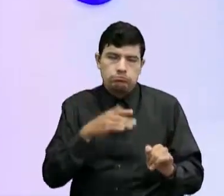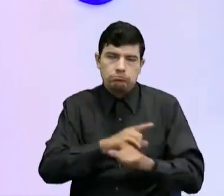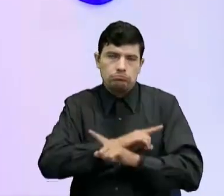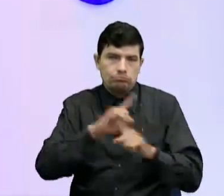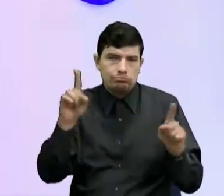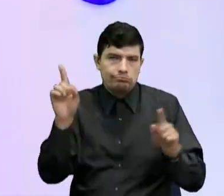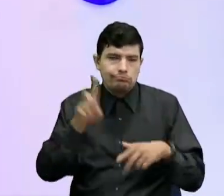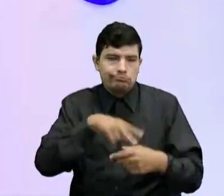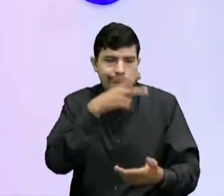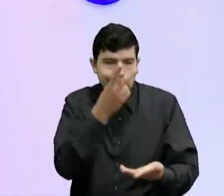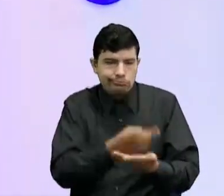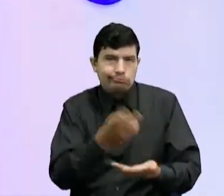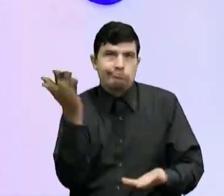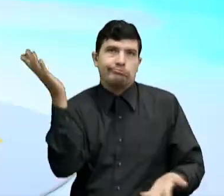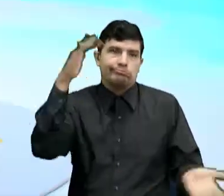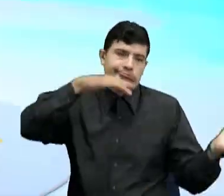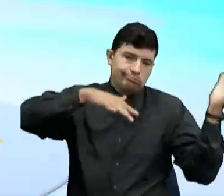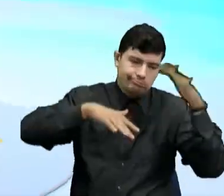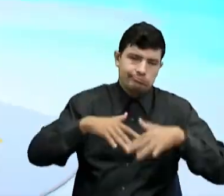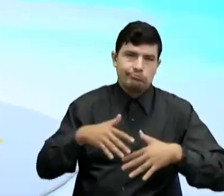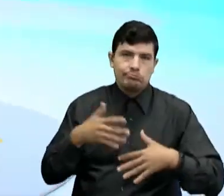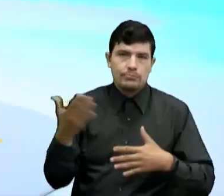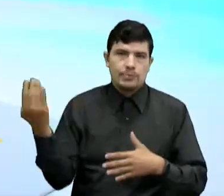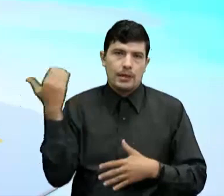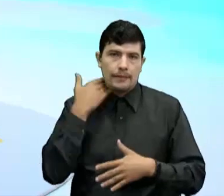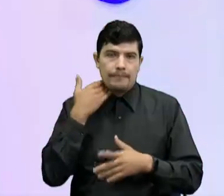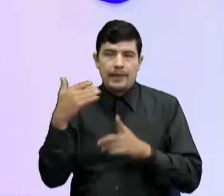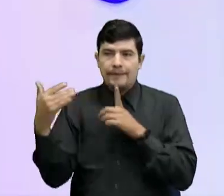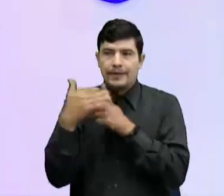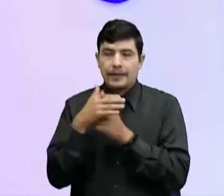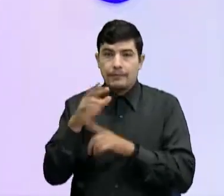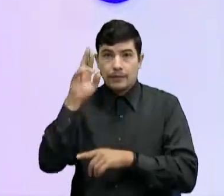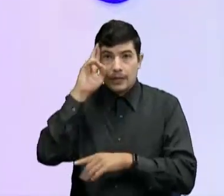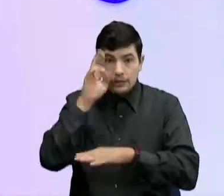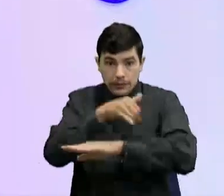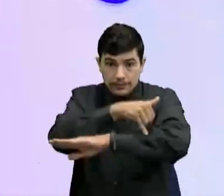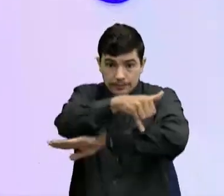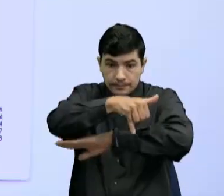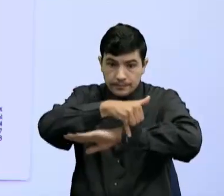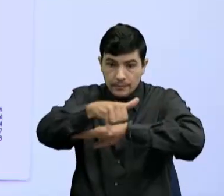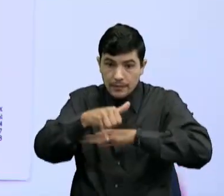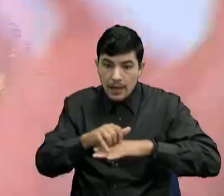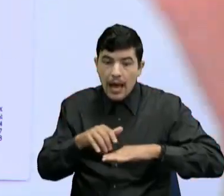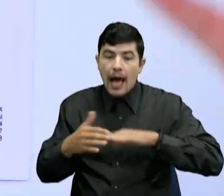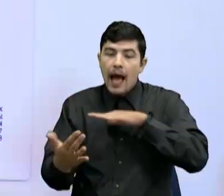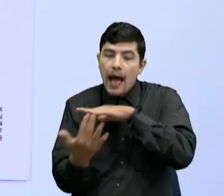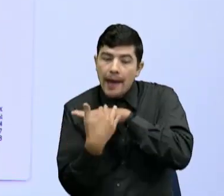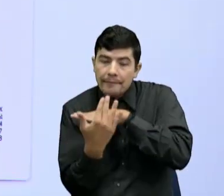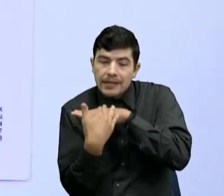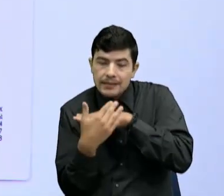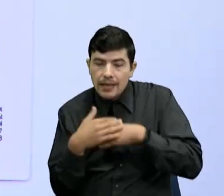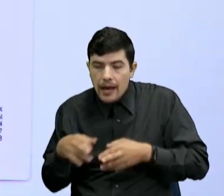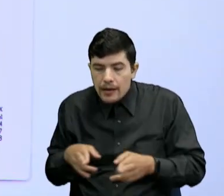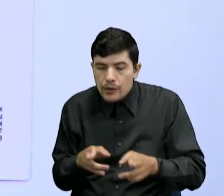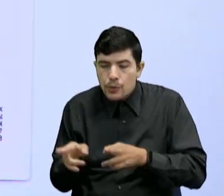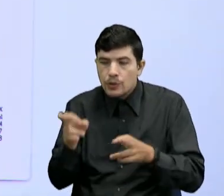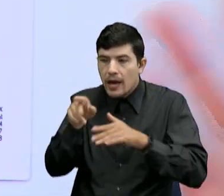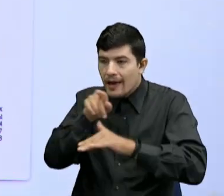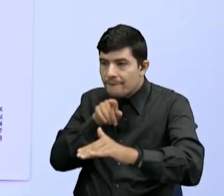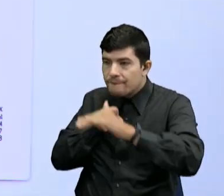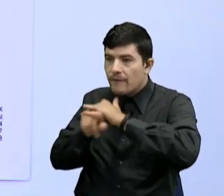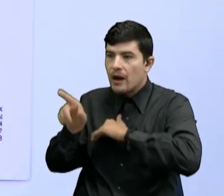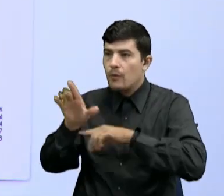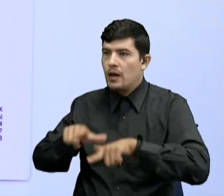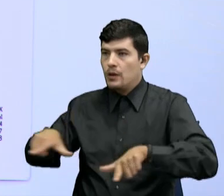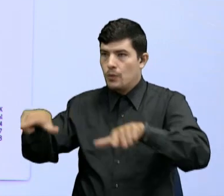Patagonia Se cabe una pared Por allí ¿Cierto? Entonces el plano Está distribuido La ruta de evacuación Está distribuida Para los